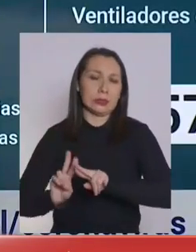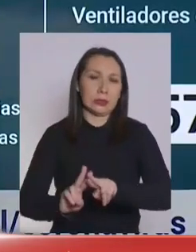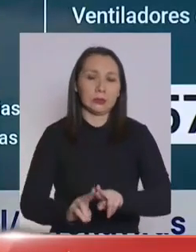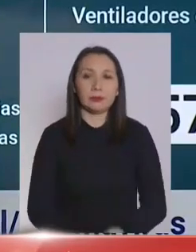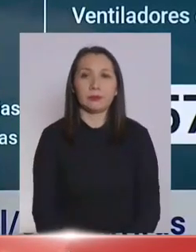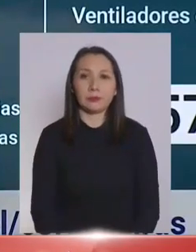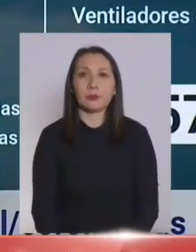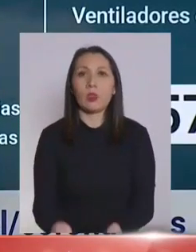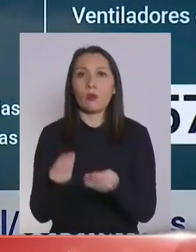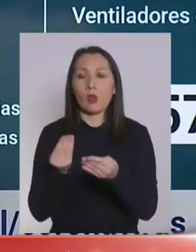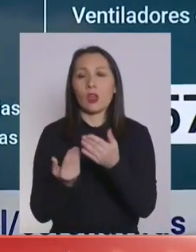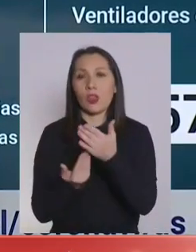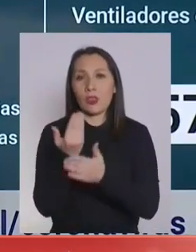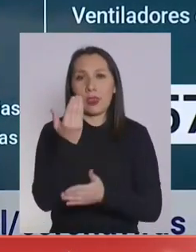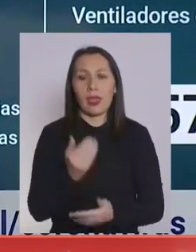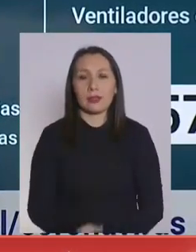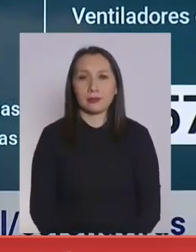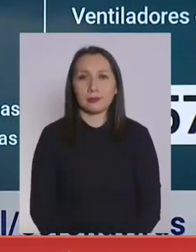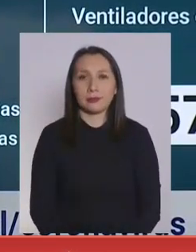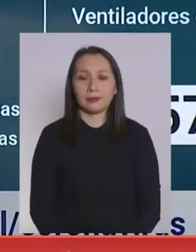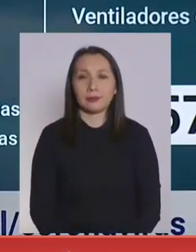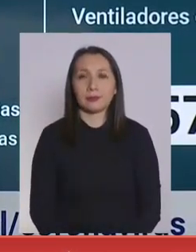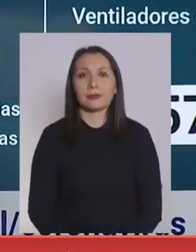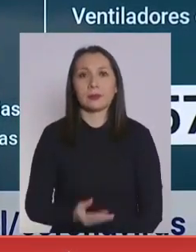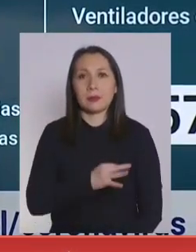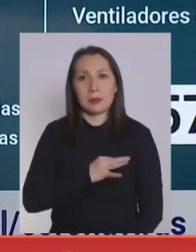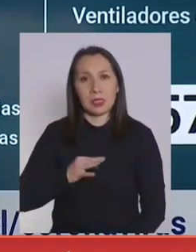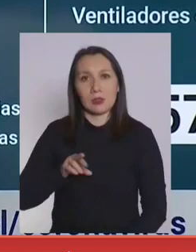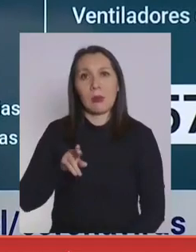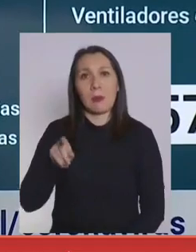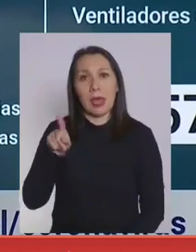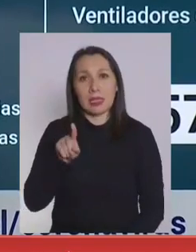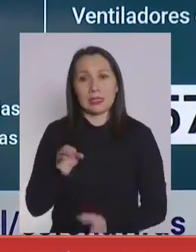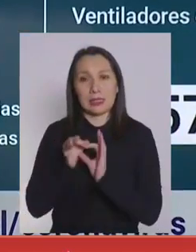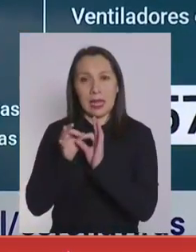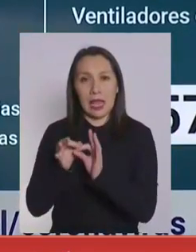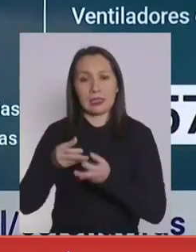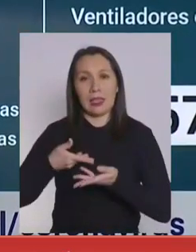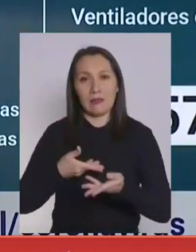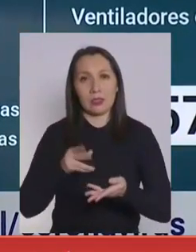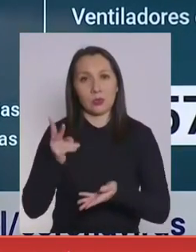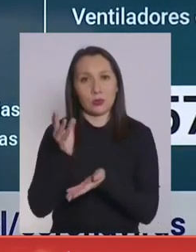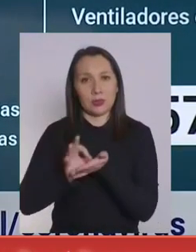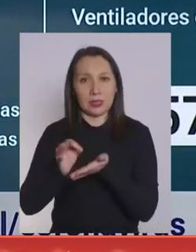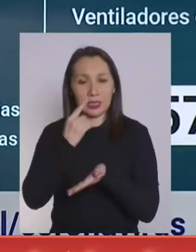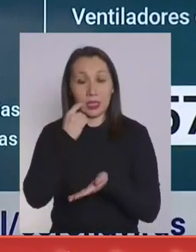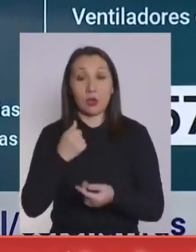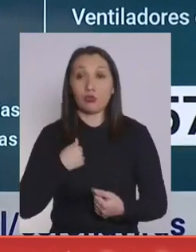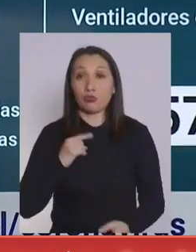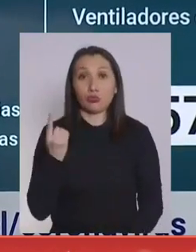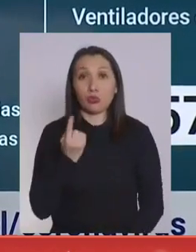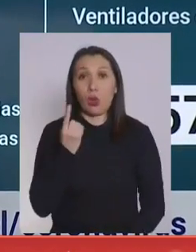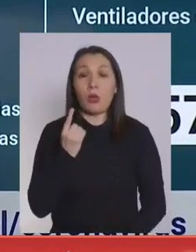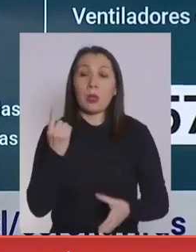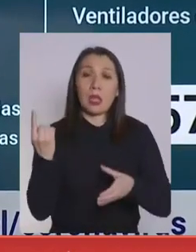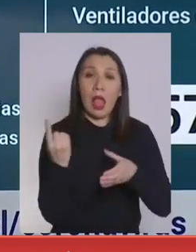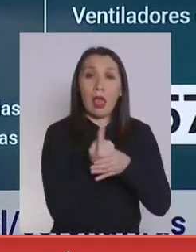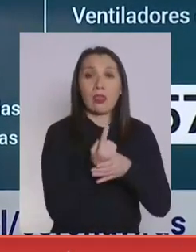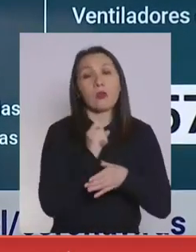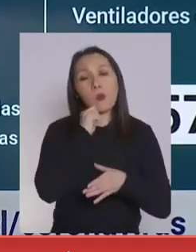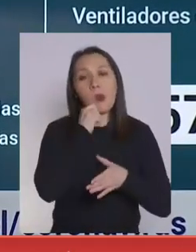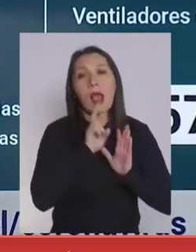Muy buenos días, señor Ministro París, gracias por la invitación, subsecretario. Yo solo soy parte y